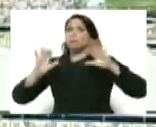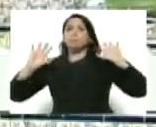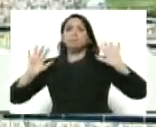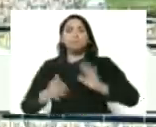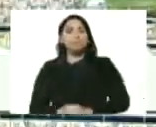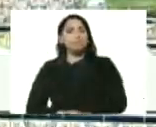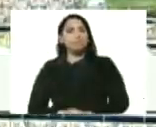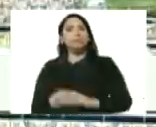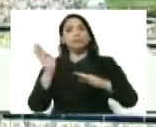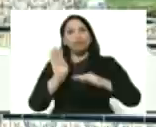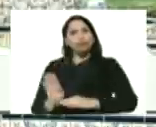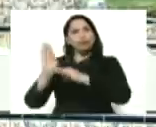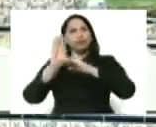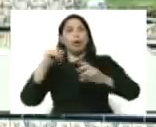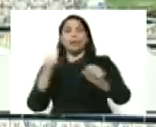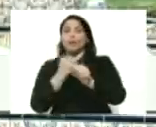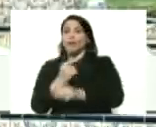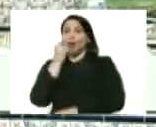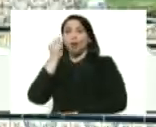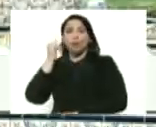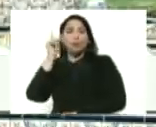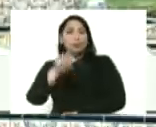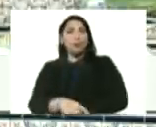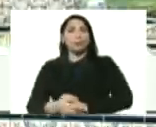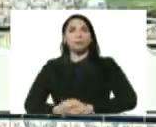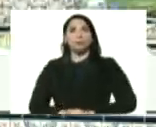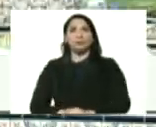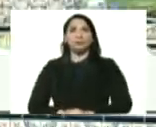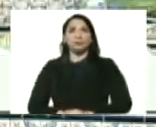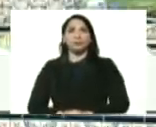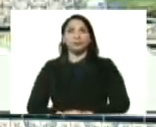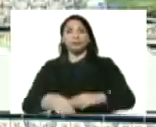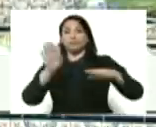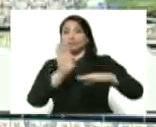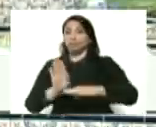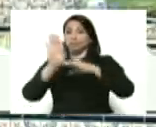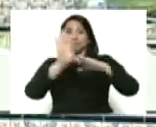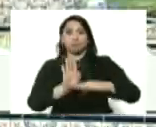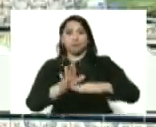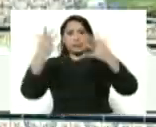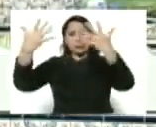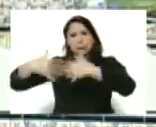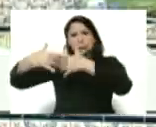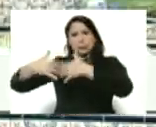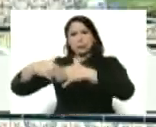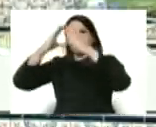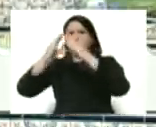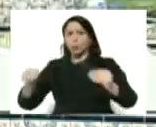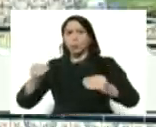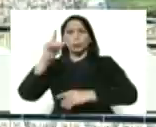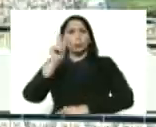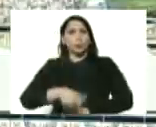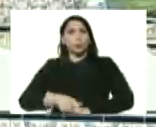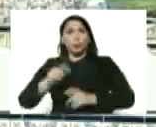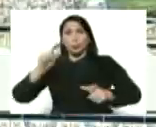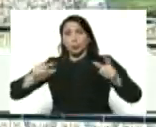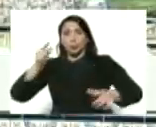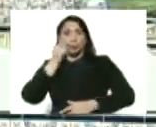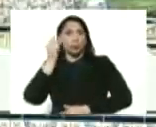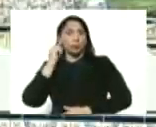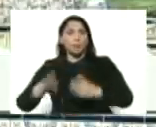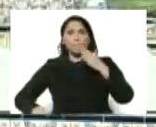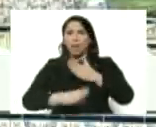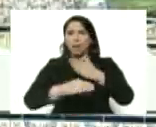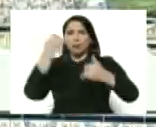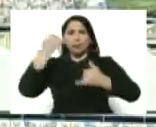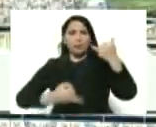con la protección de los trabajadores, de las trabajadoras, con la protección de los empresarios y las empresarias, vamos a culminar